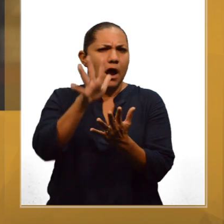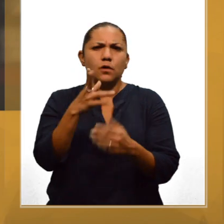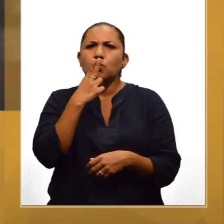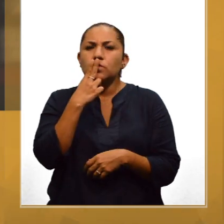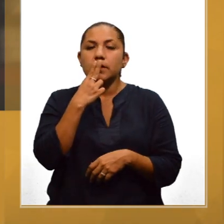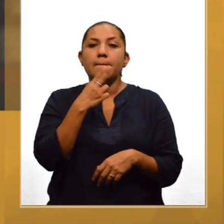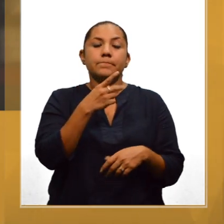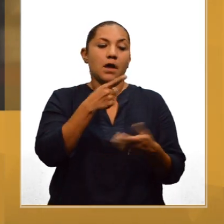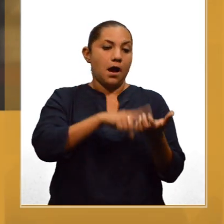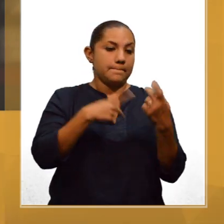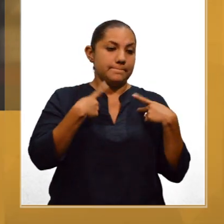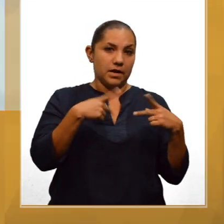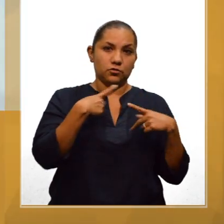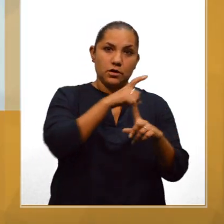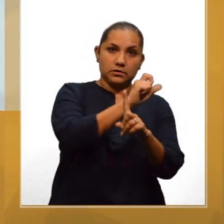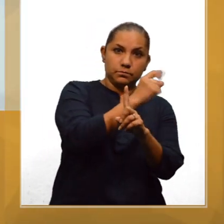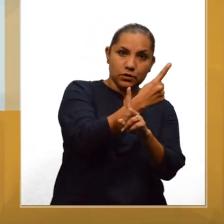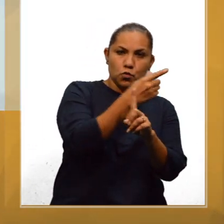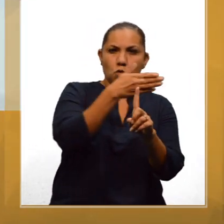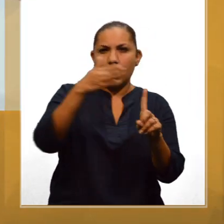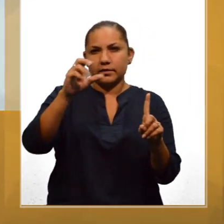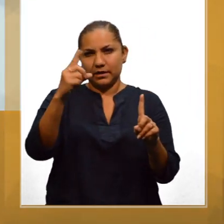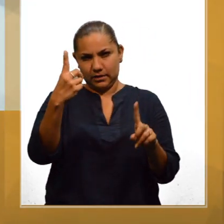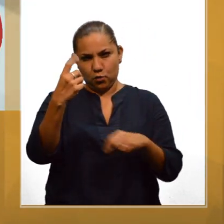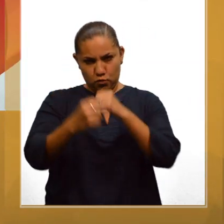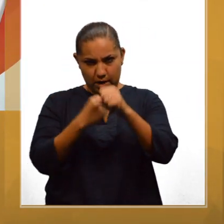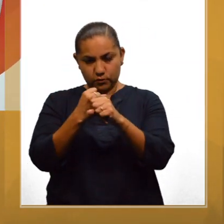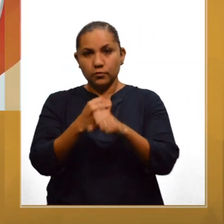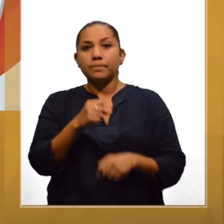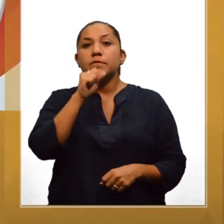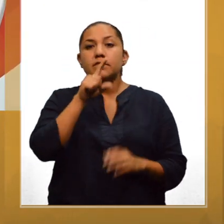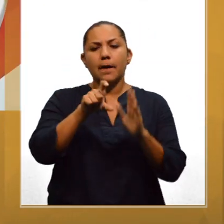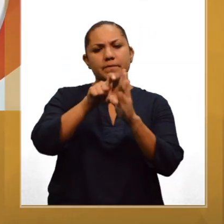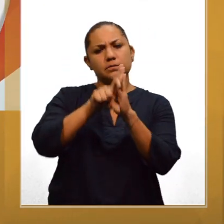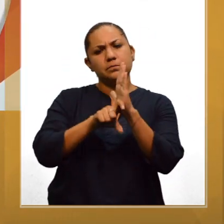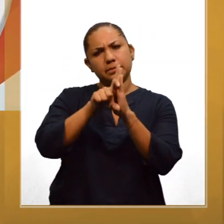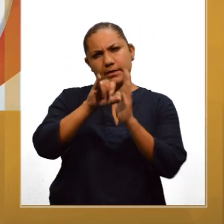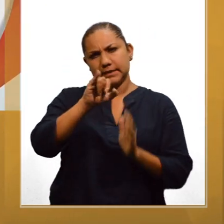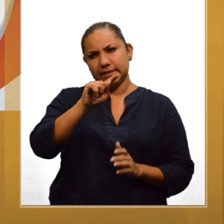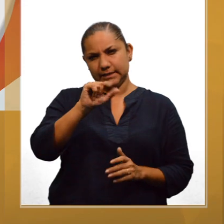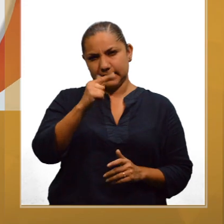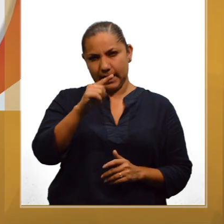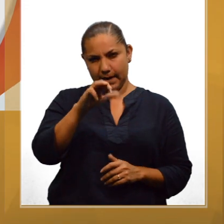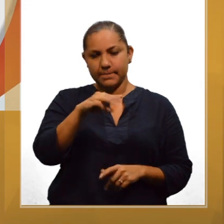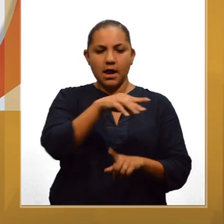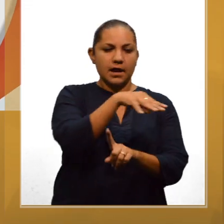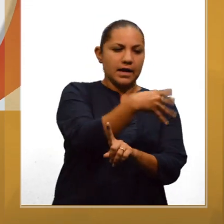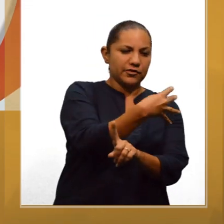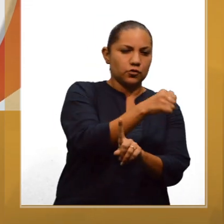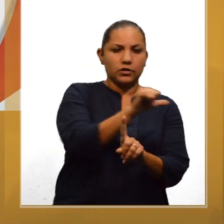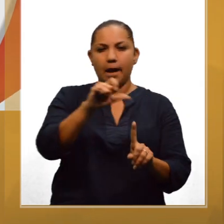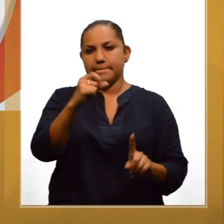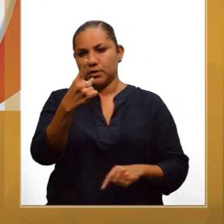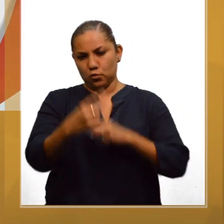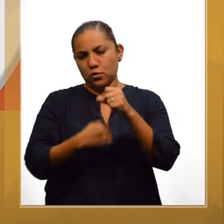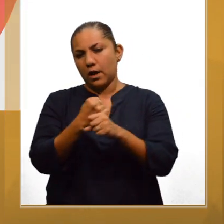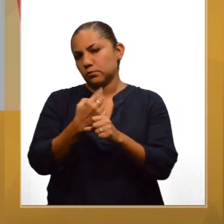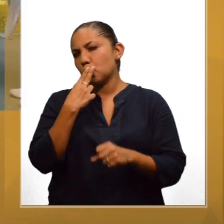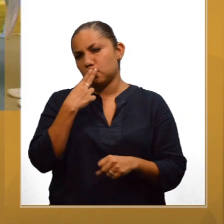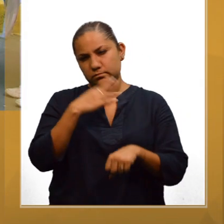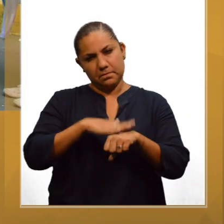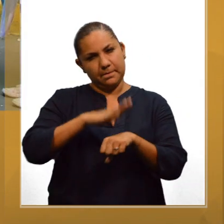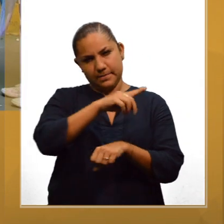21 y 30 años de edad, mientras que Instagram es utilizado principalmente por jóvenes de entre 14 y 21 años.